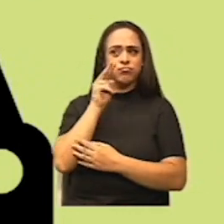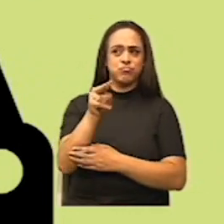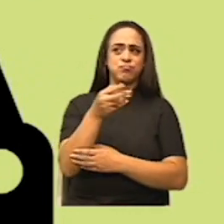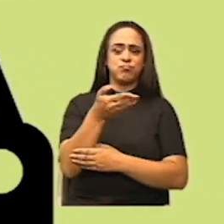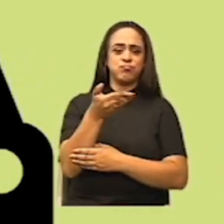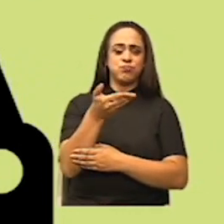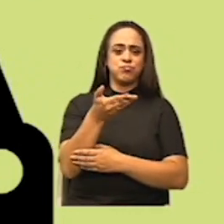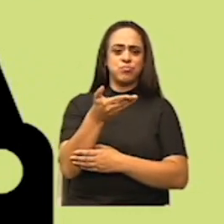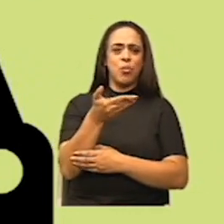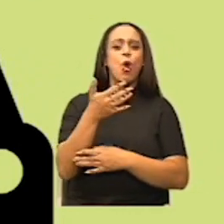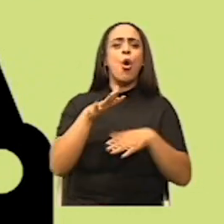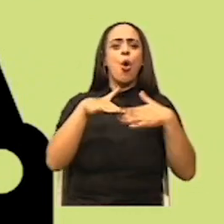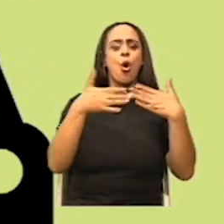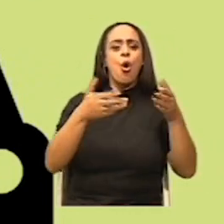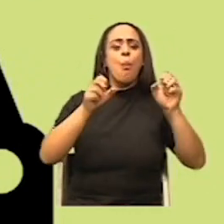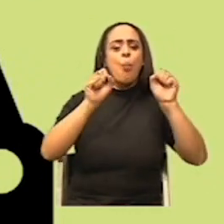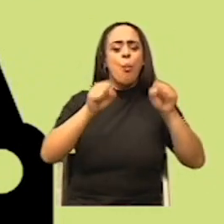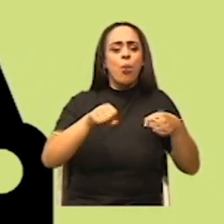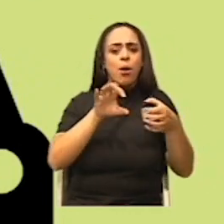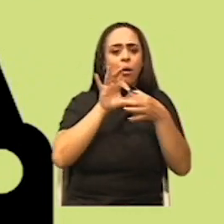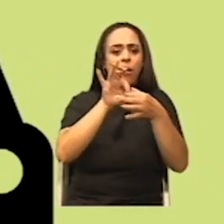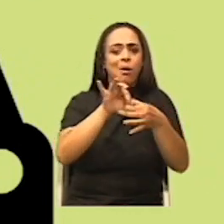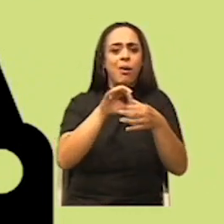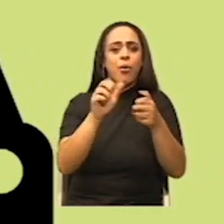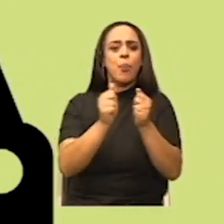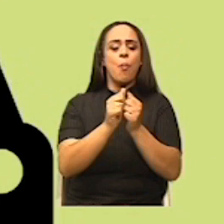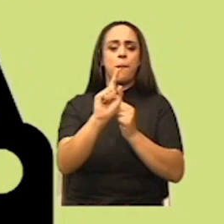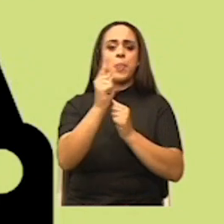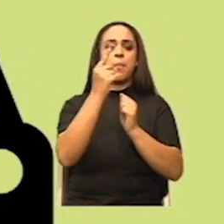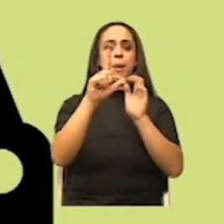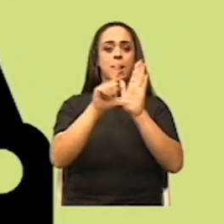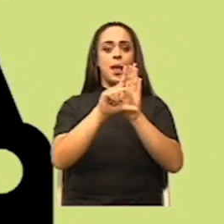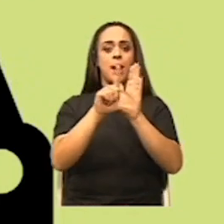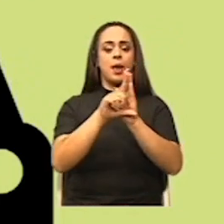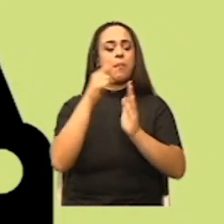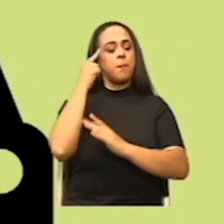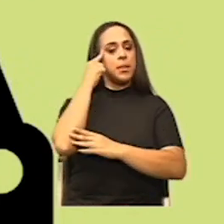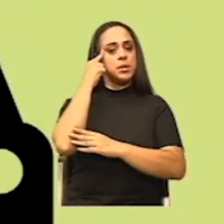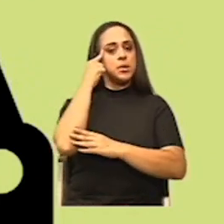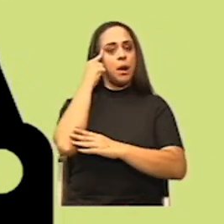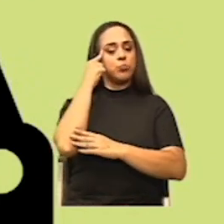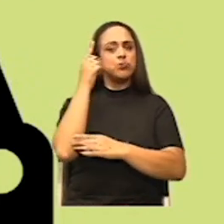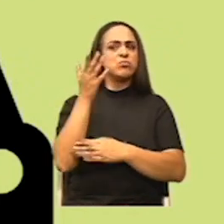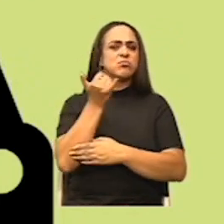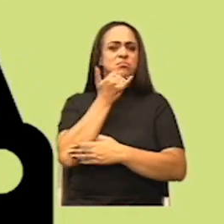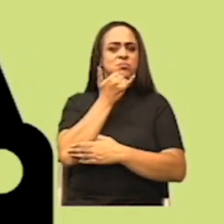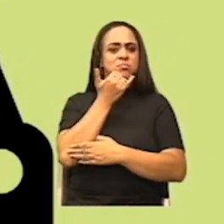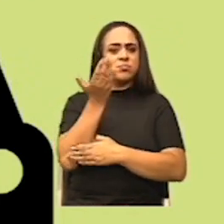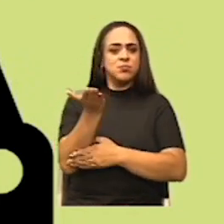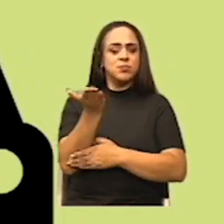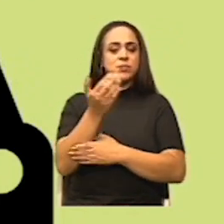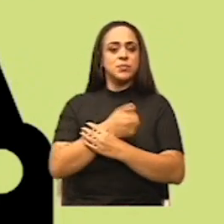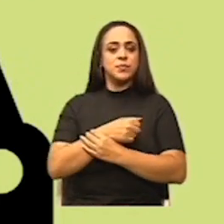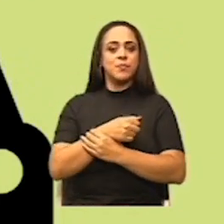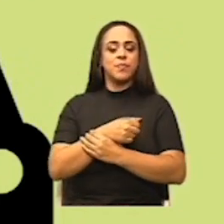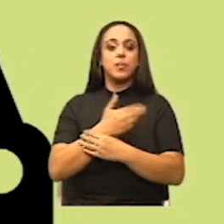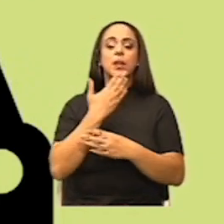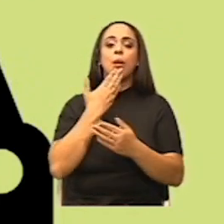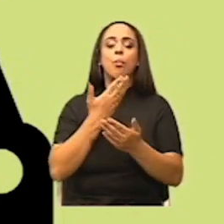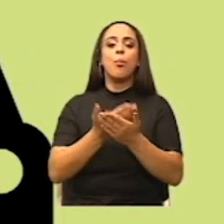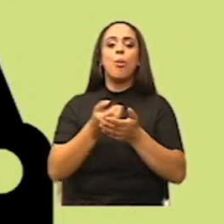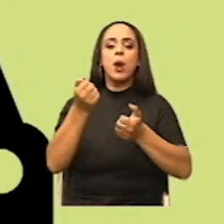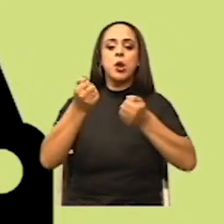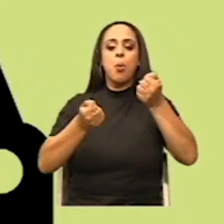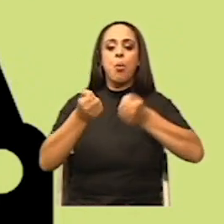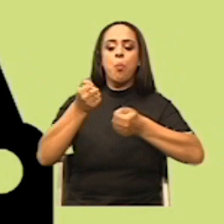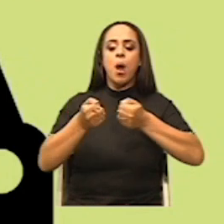esa imagen? ¿Cómo podemos relacionarla con la primera ley de Newton? Pensemos primero qué está ocurriendo. Bueno, pensemos que el